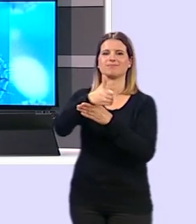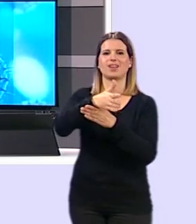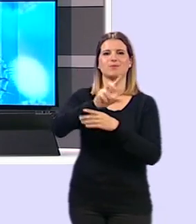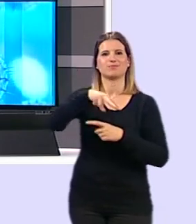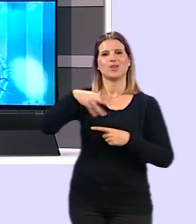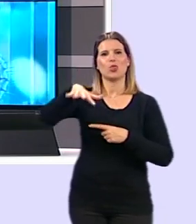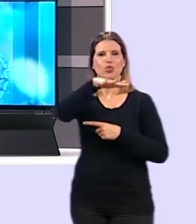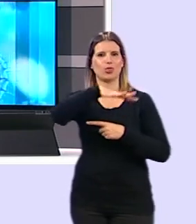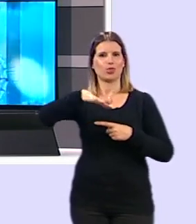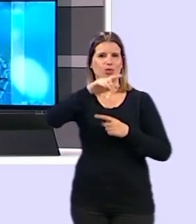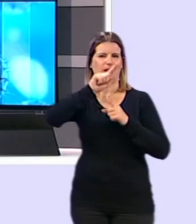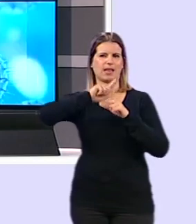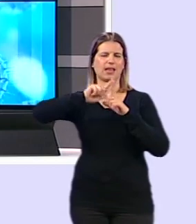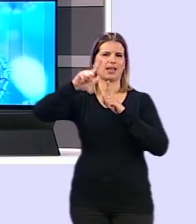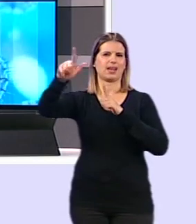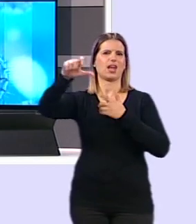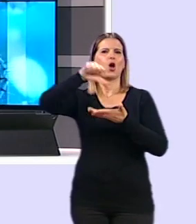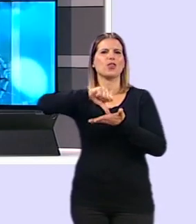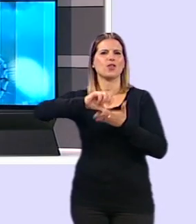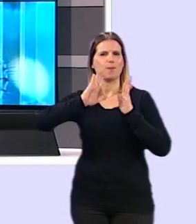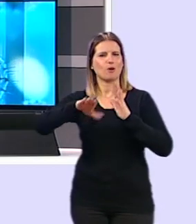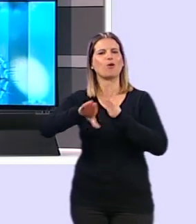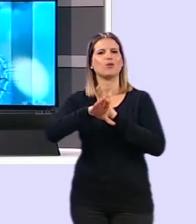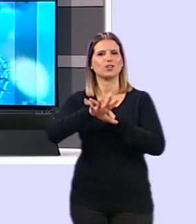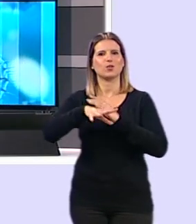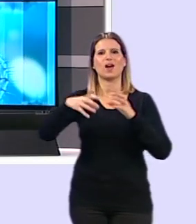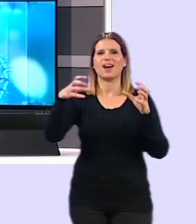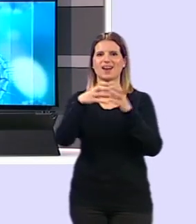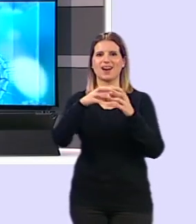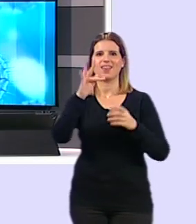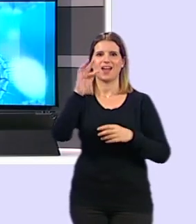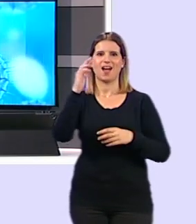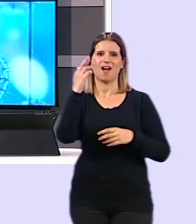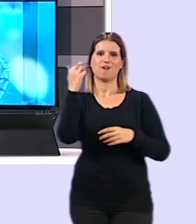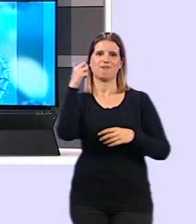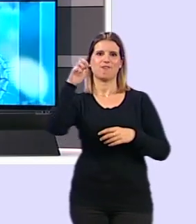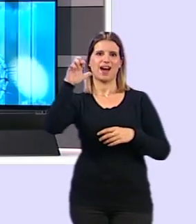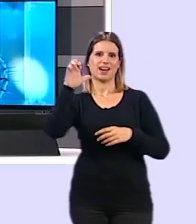lugar que está muy alejado de la ciudad pero que sigue siendo Granada el Fargue vamos a verlo.